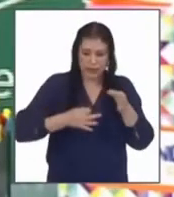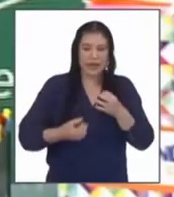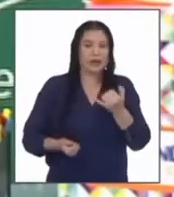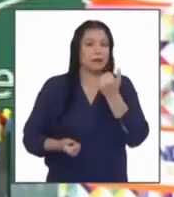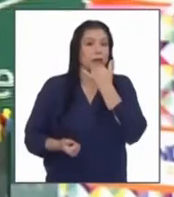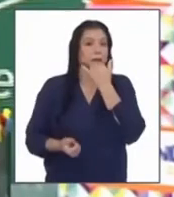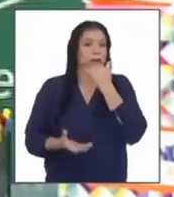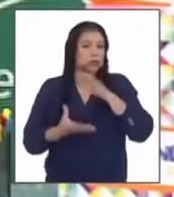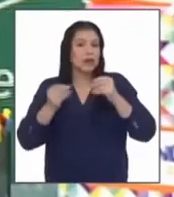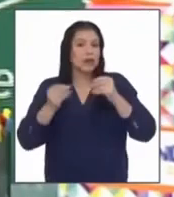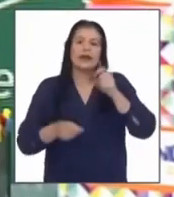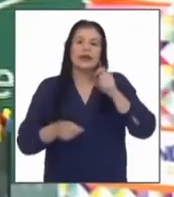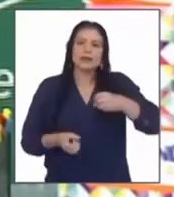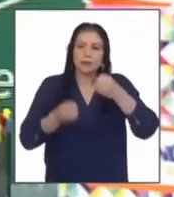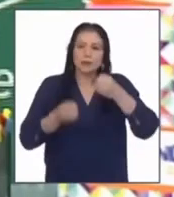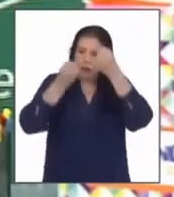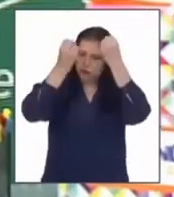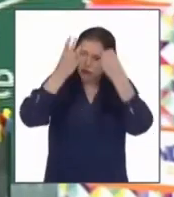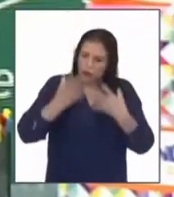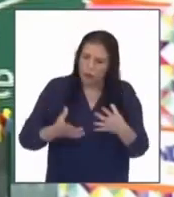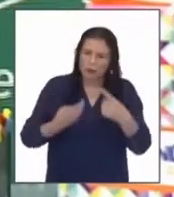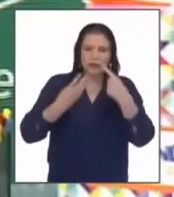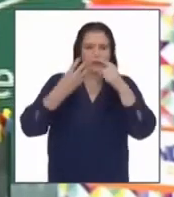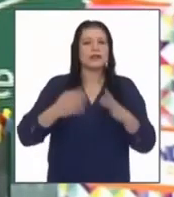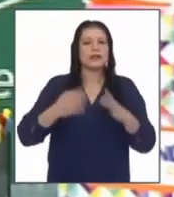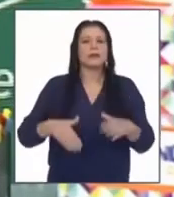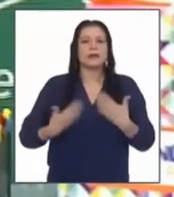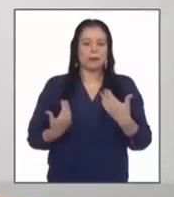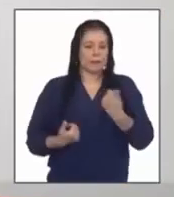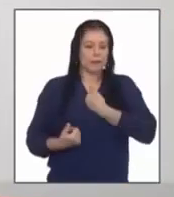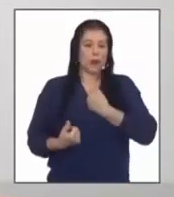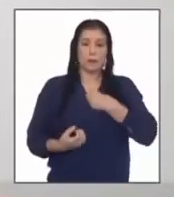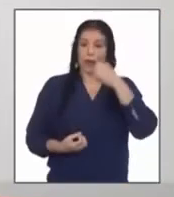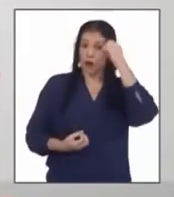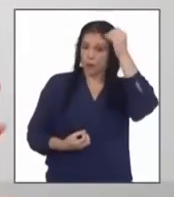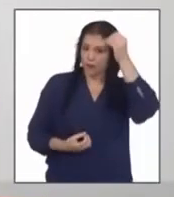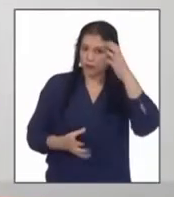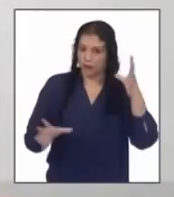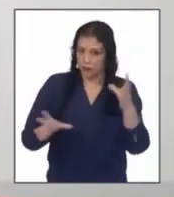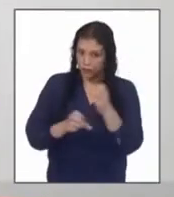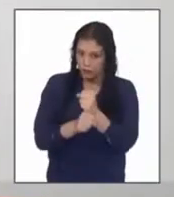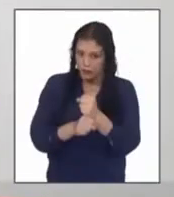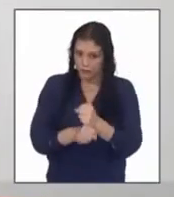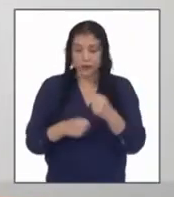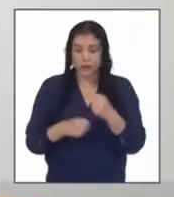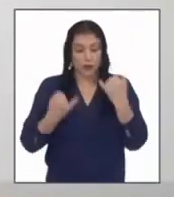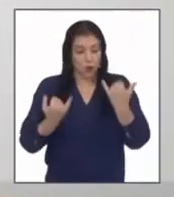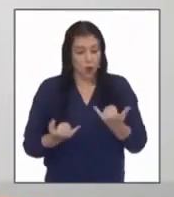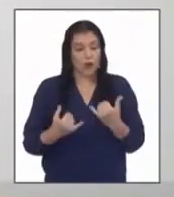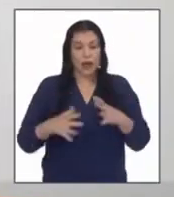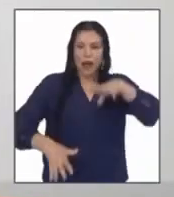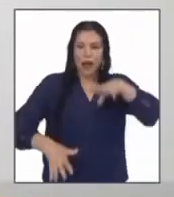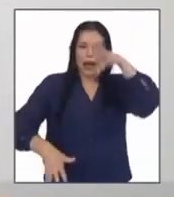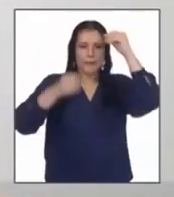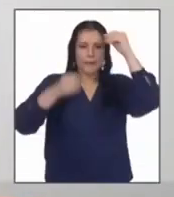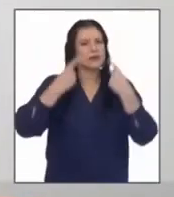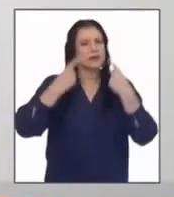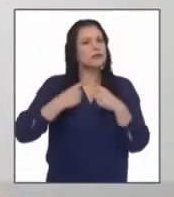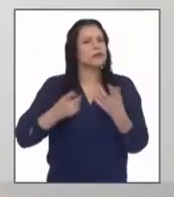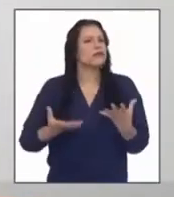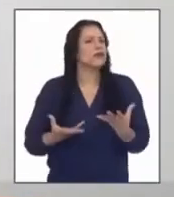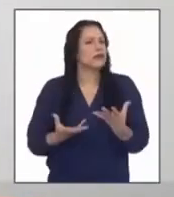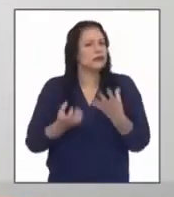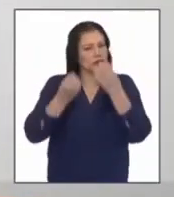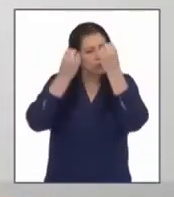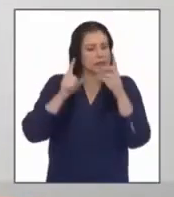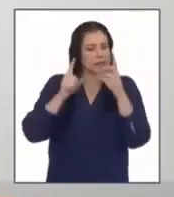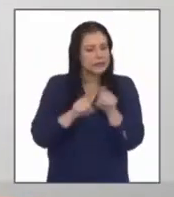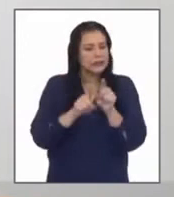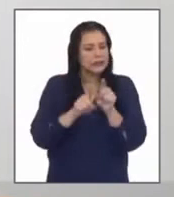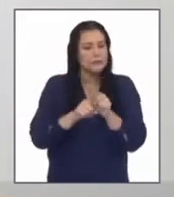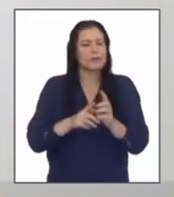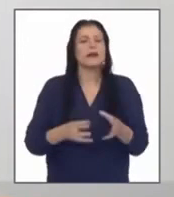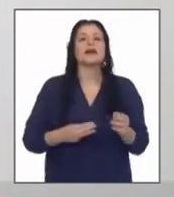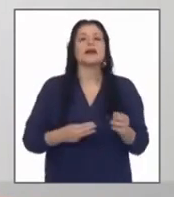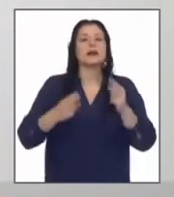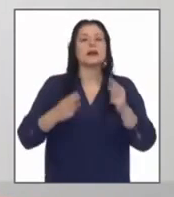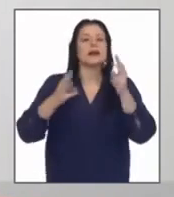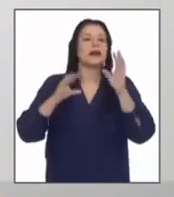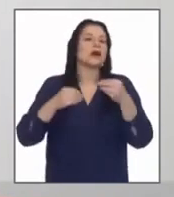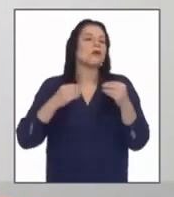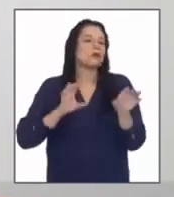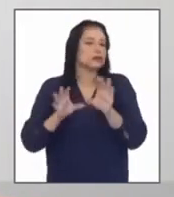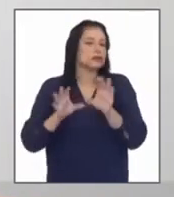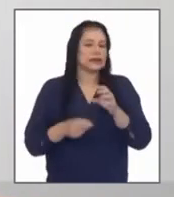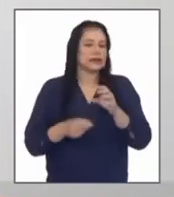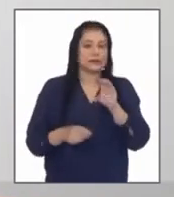debemos informarnos con diversas fuentes para sacar nuestras conclusiones nos llevamos aprendizajes del contenido y de la forma de una